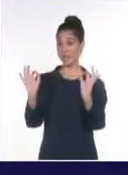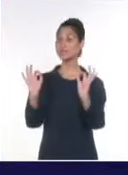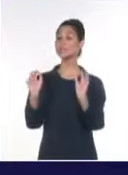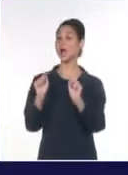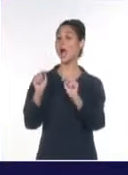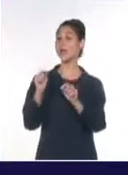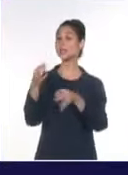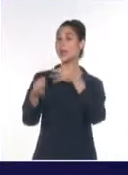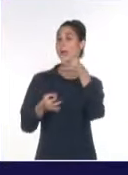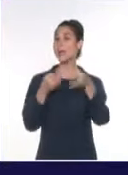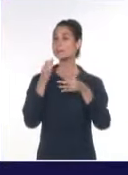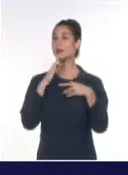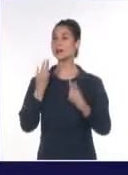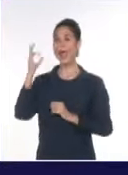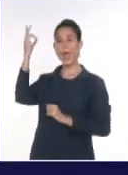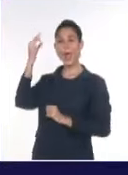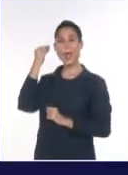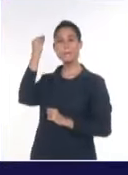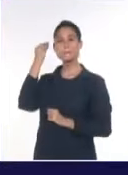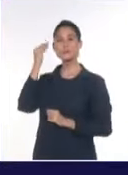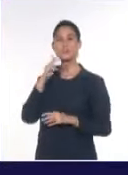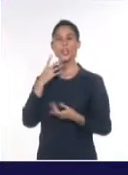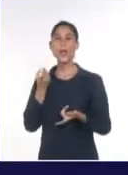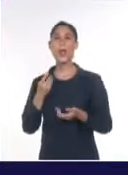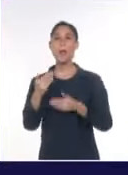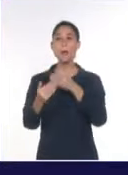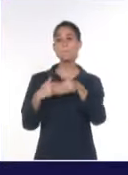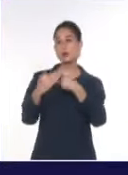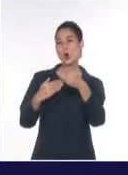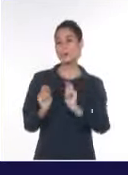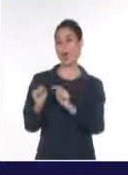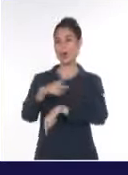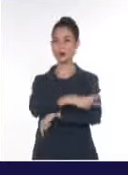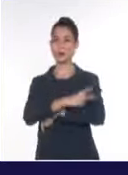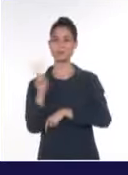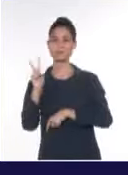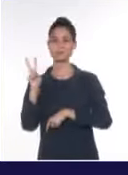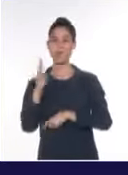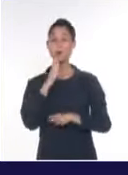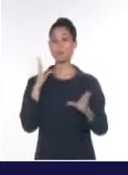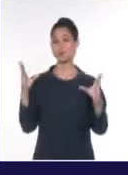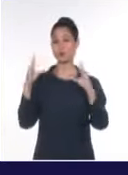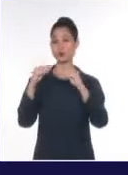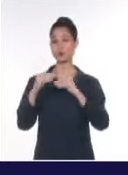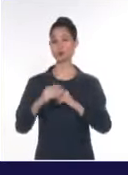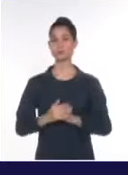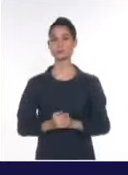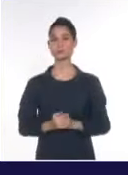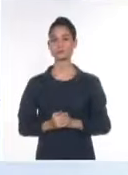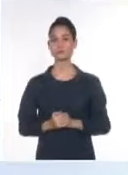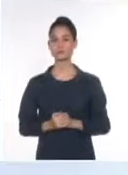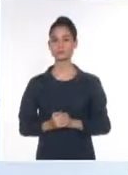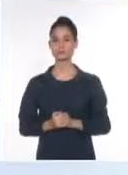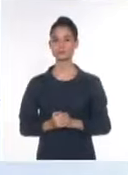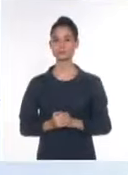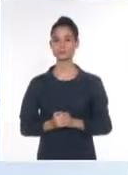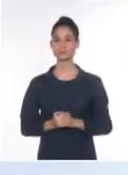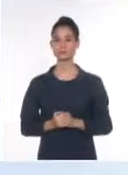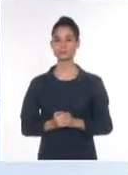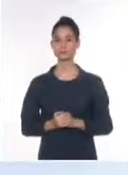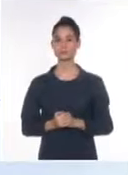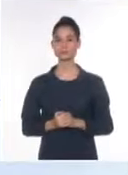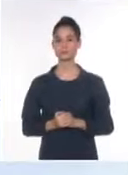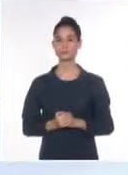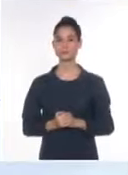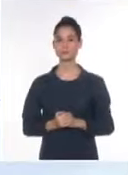presenta su análisis sobre el actual contexto político en Venezuela. Oliver, buenas noches. Sí, un saludo, Fruinlan, muchas gracias, un saludo para ti,